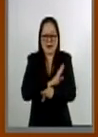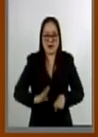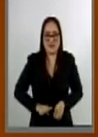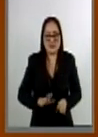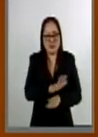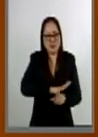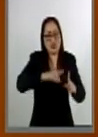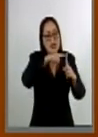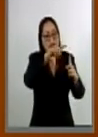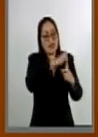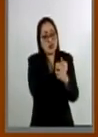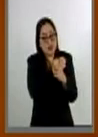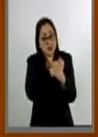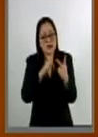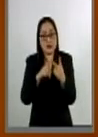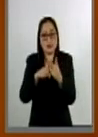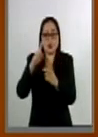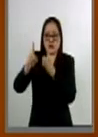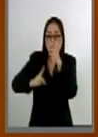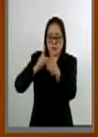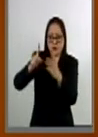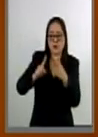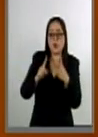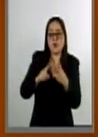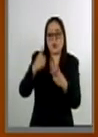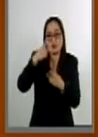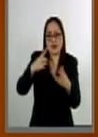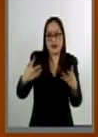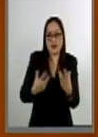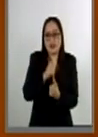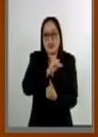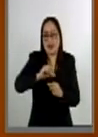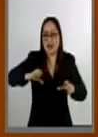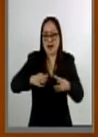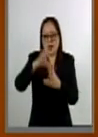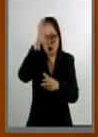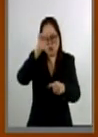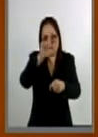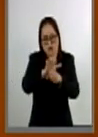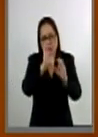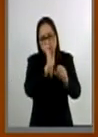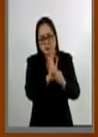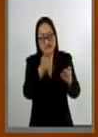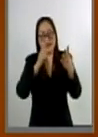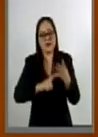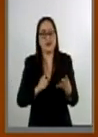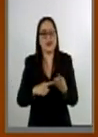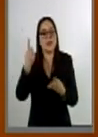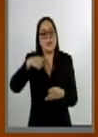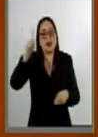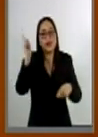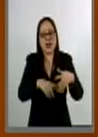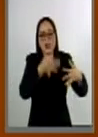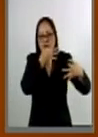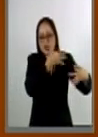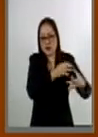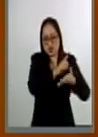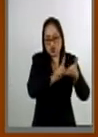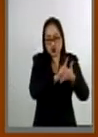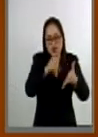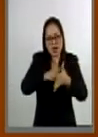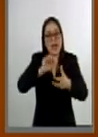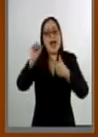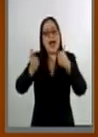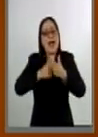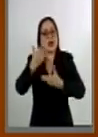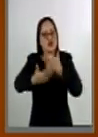ámbitos educativo, deportivo, rescate del acervo cultural, la marcha contra las adicciones y una labor